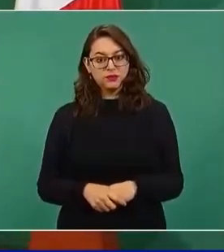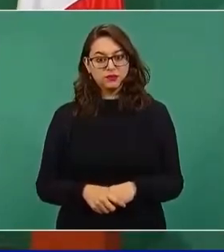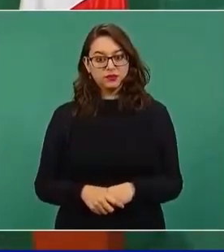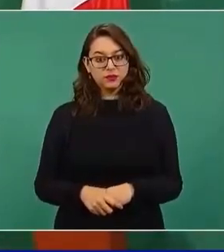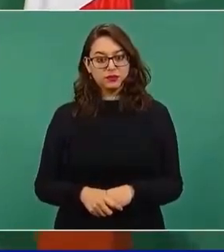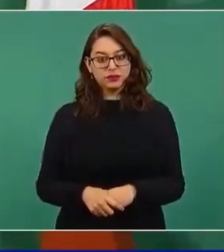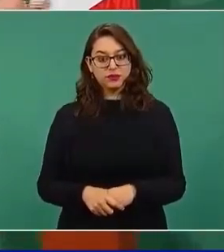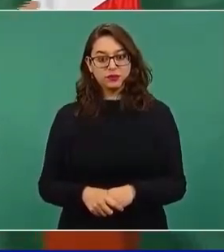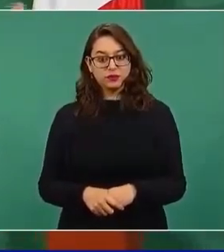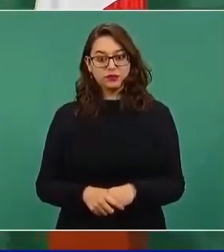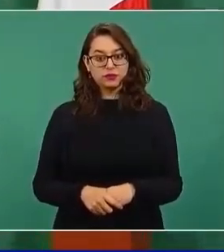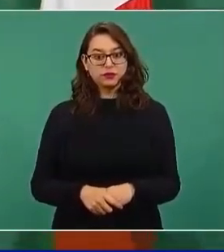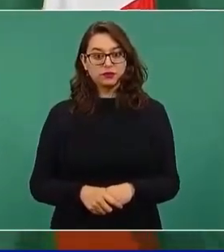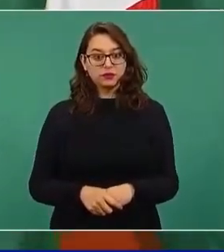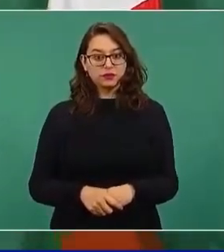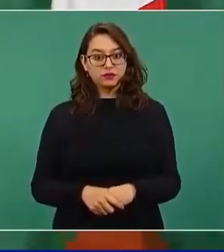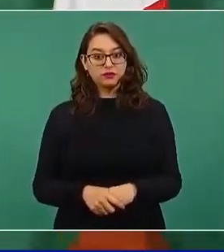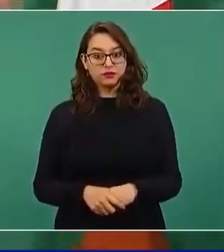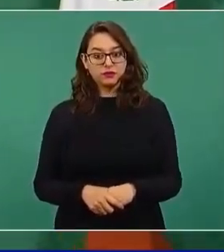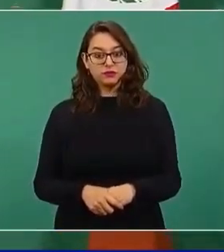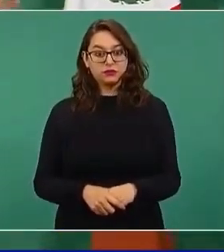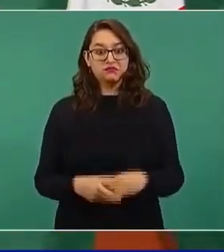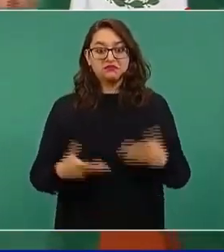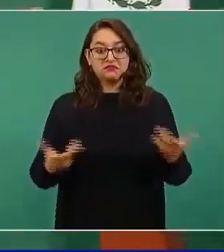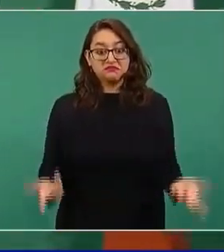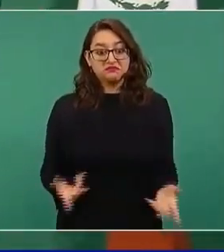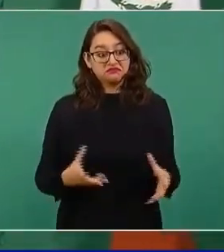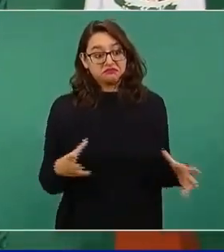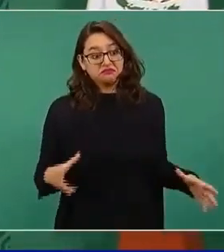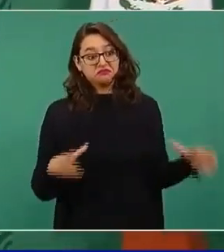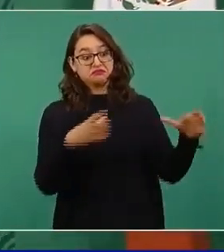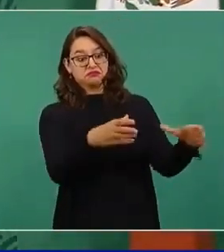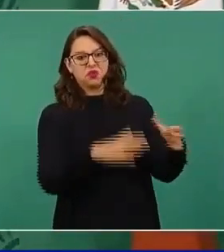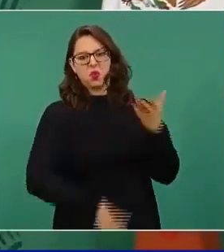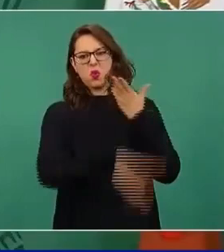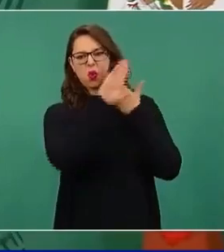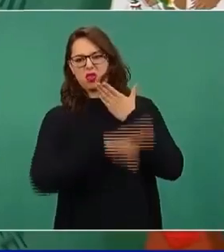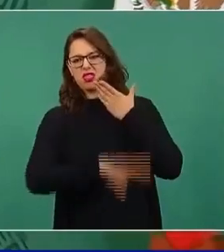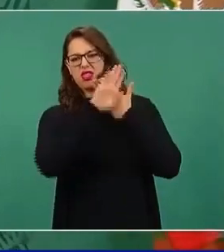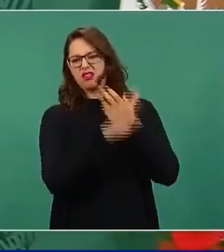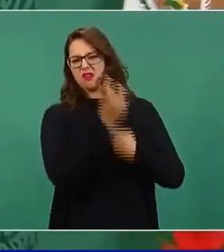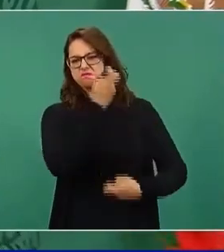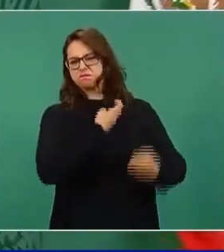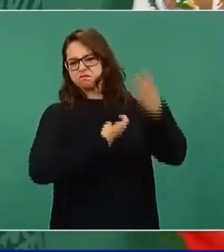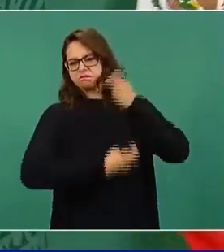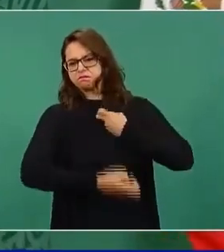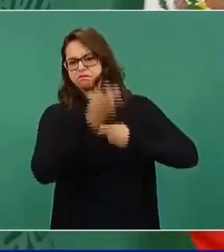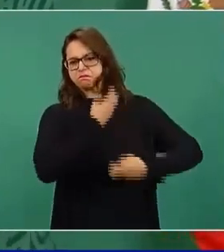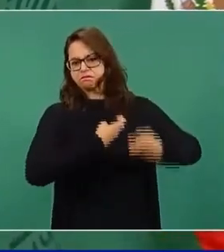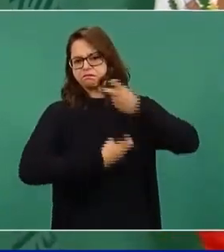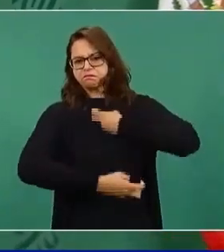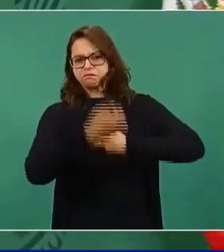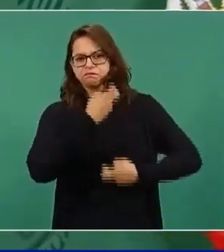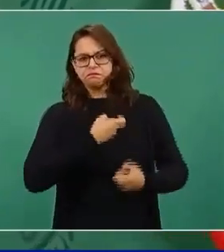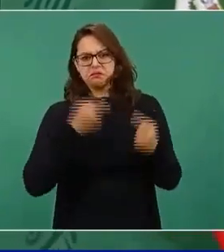Si soy todo eso que dicen ellos,